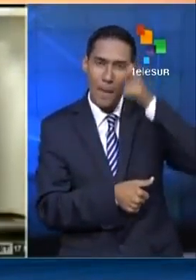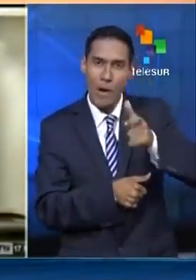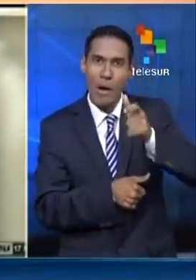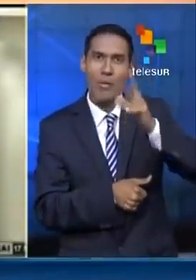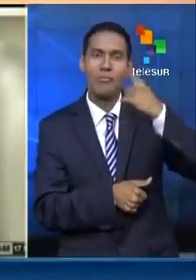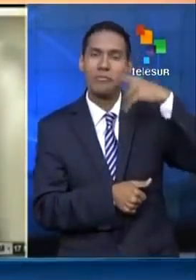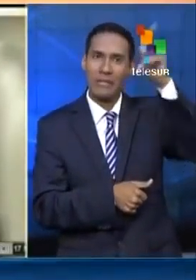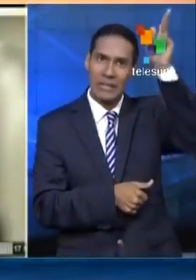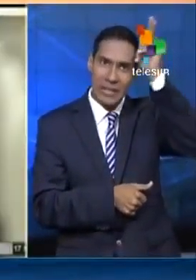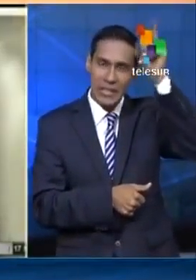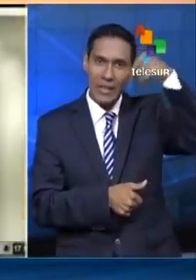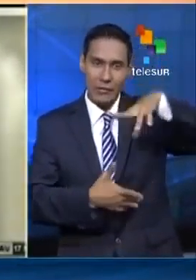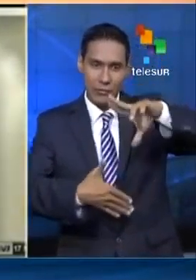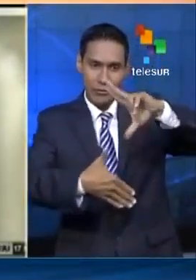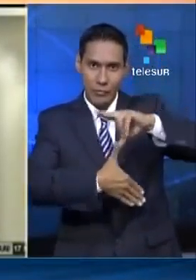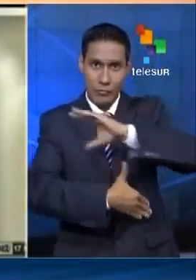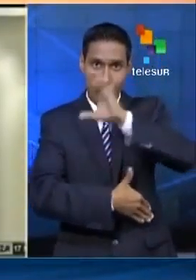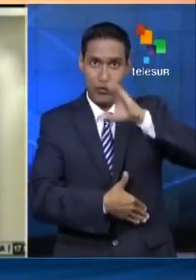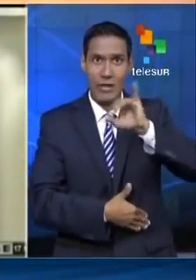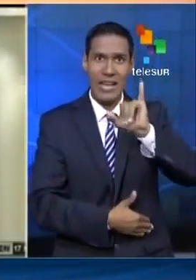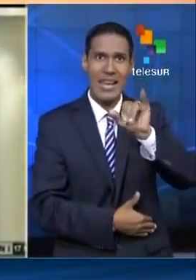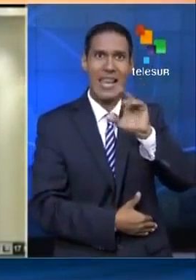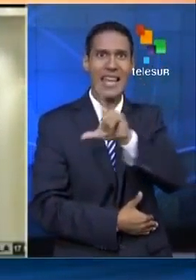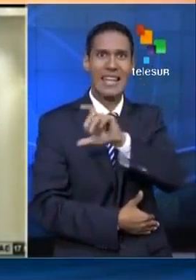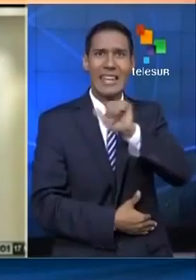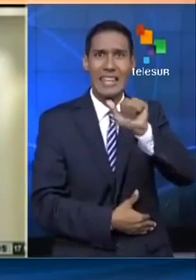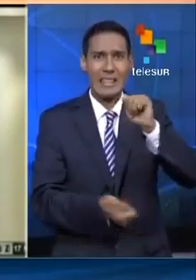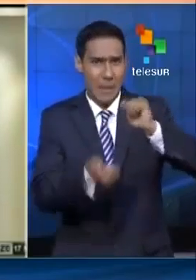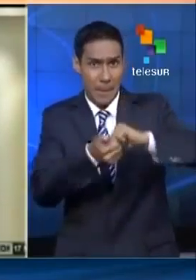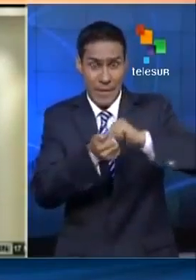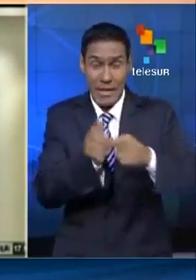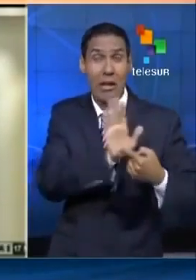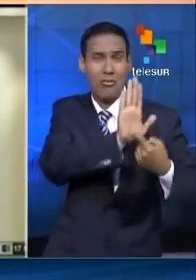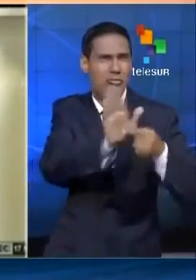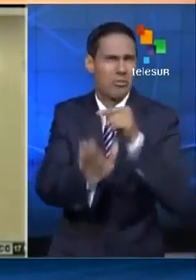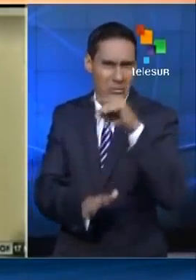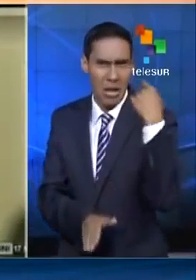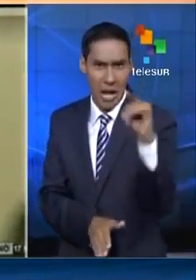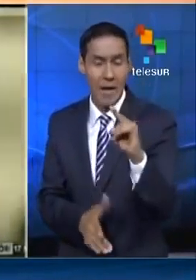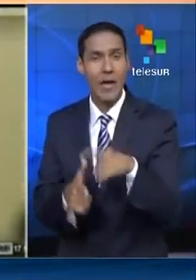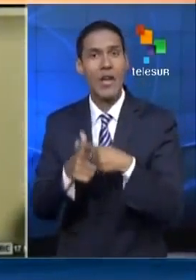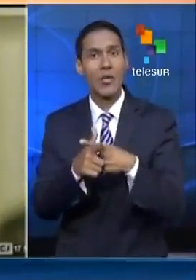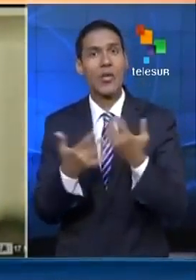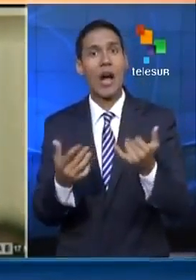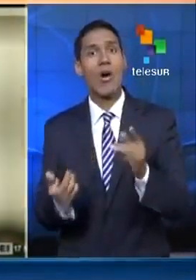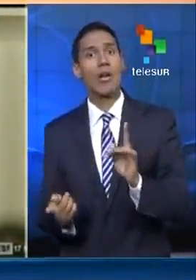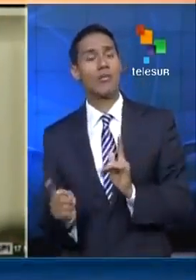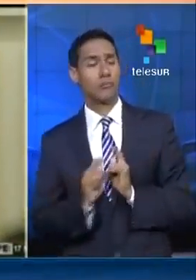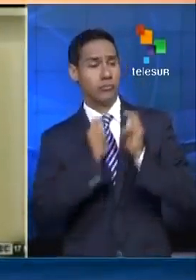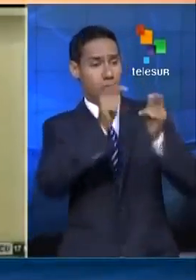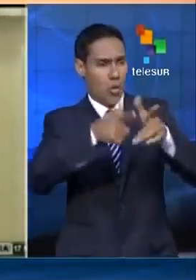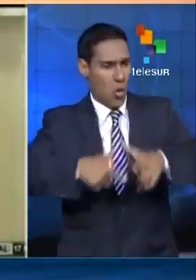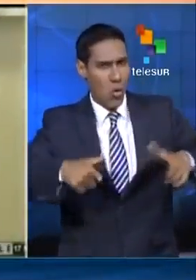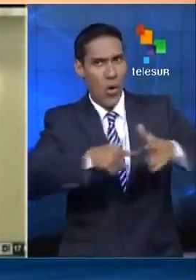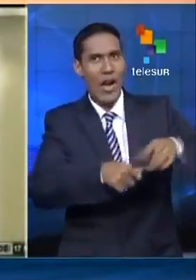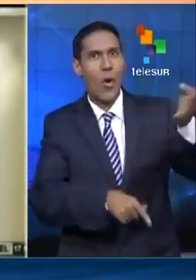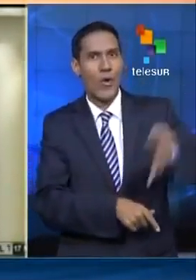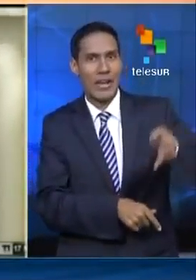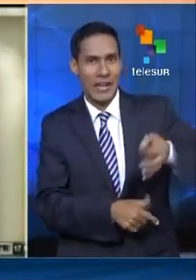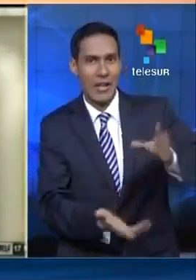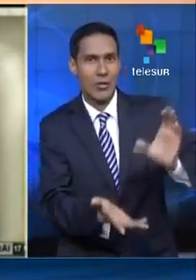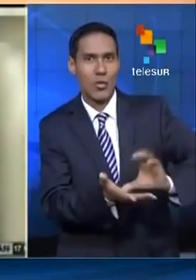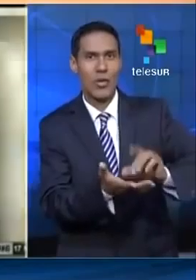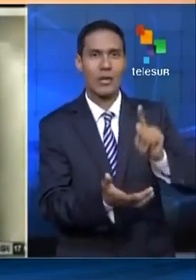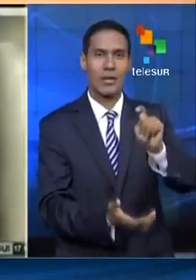Latina y el Caribe. La Illa de Equeco se encuentra en el país andino y se espera que sea trasladada a su lugar de origen